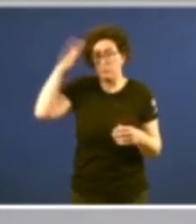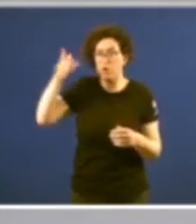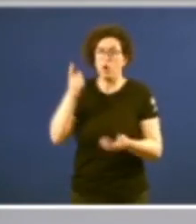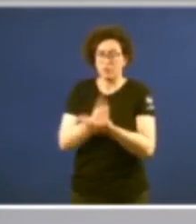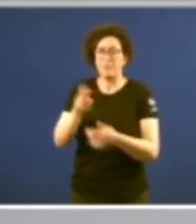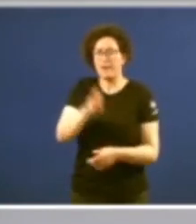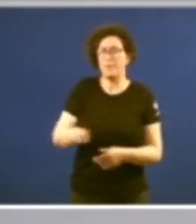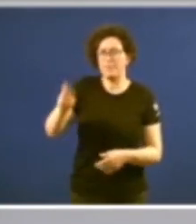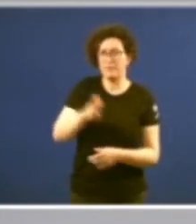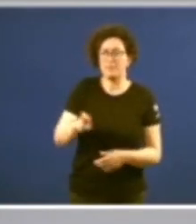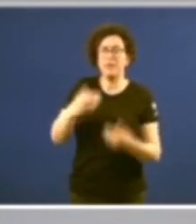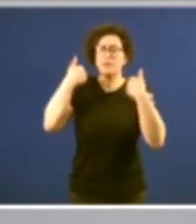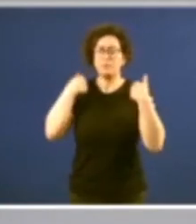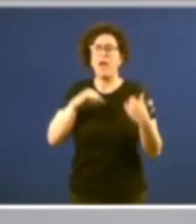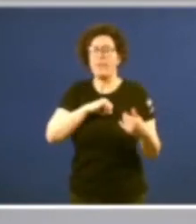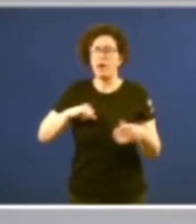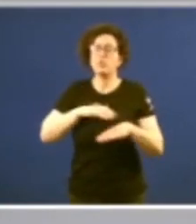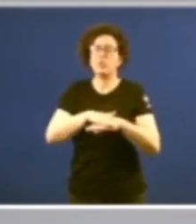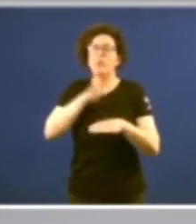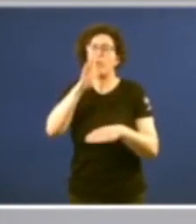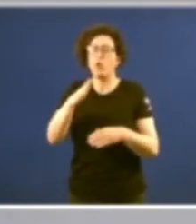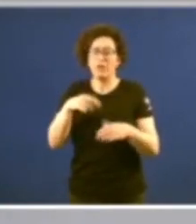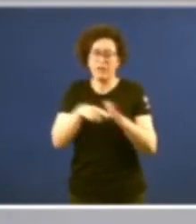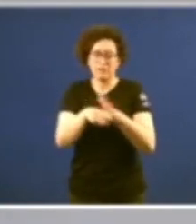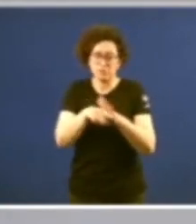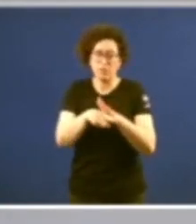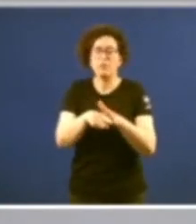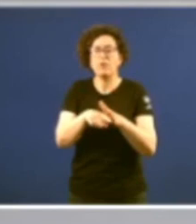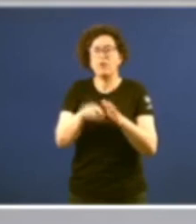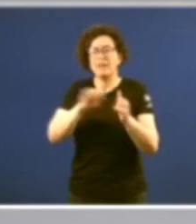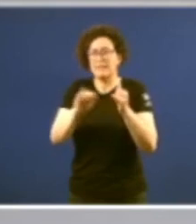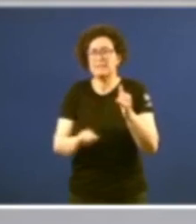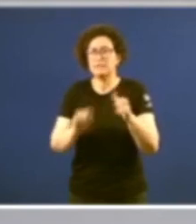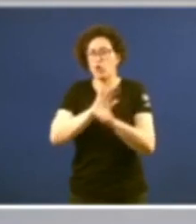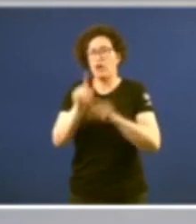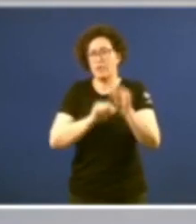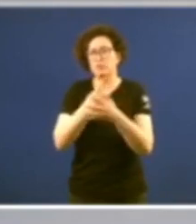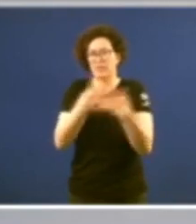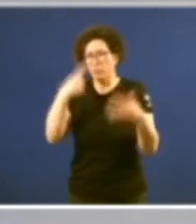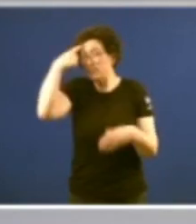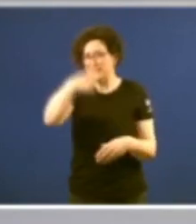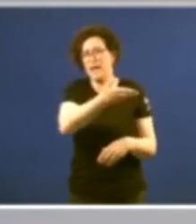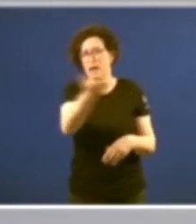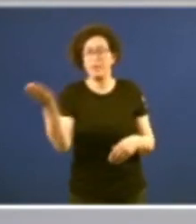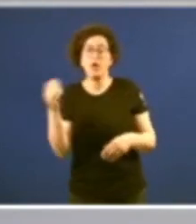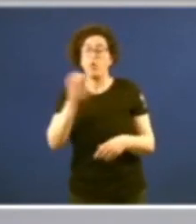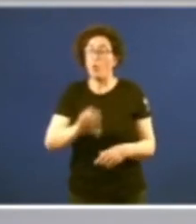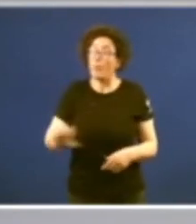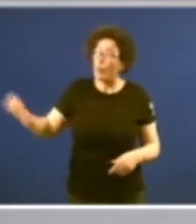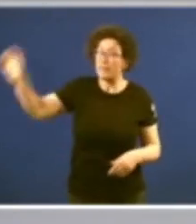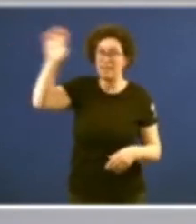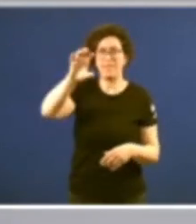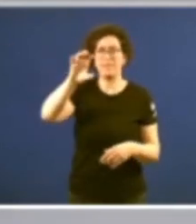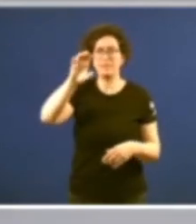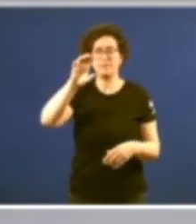responsabilidade do autogoverno na xeito da crise da COVID-19 na que como saben as comunidades autónomas